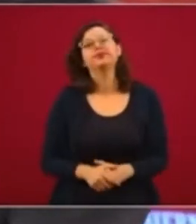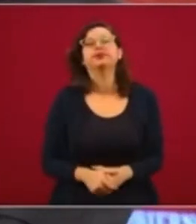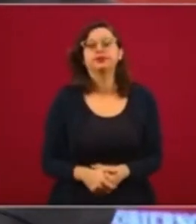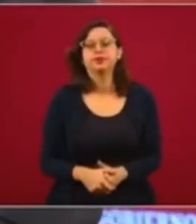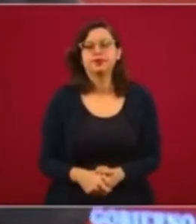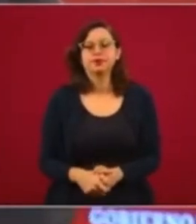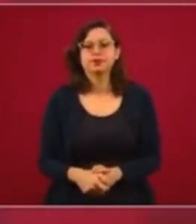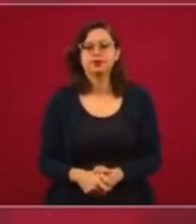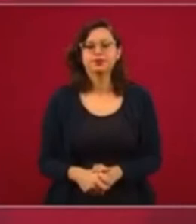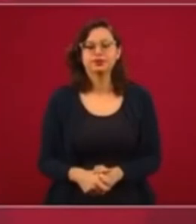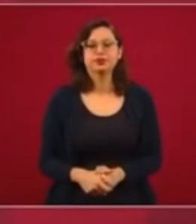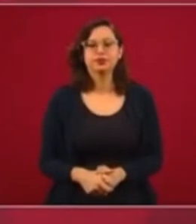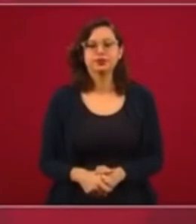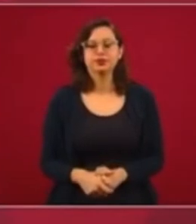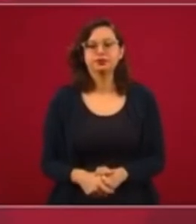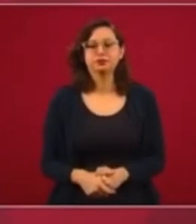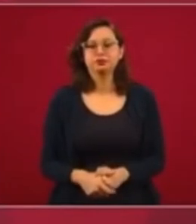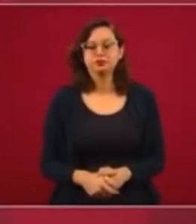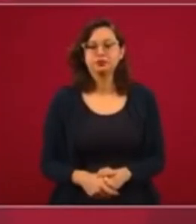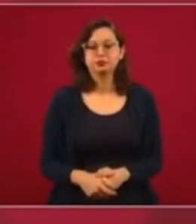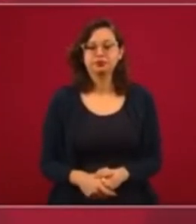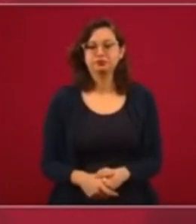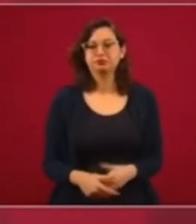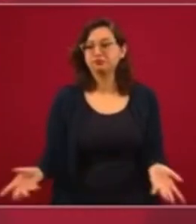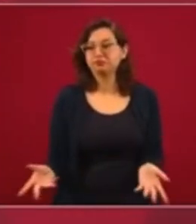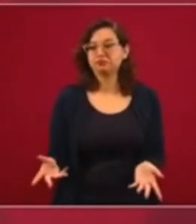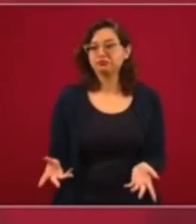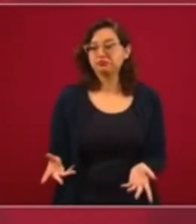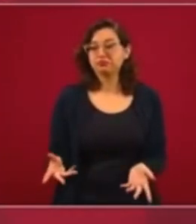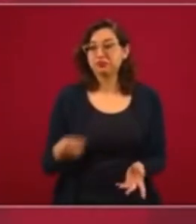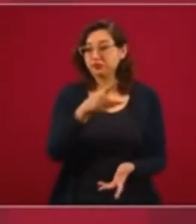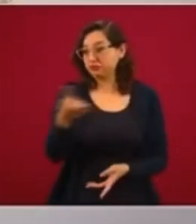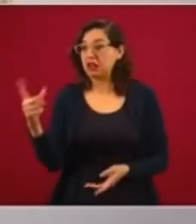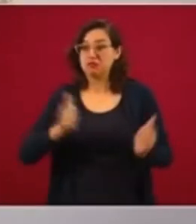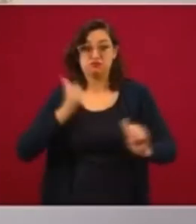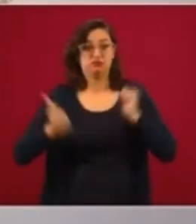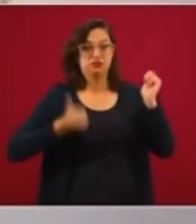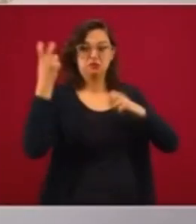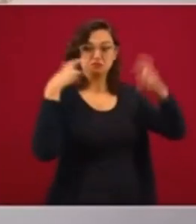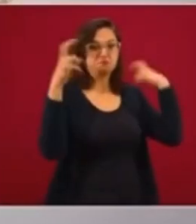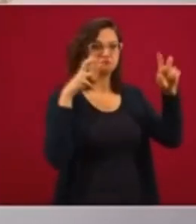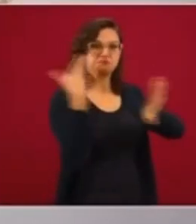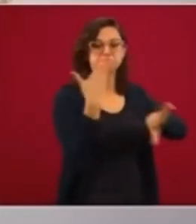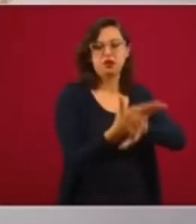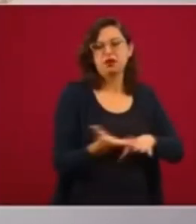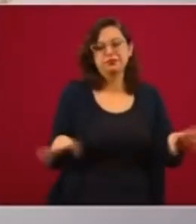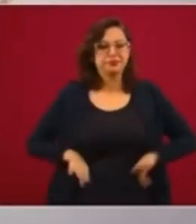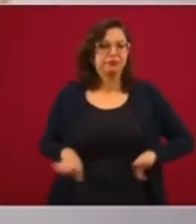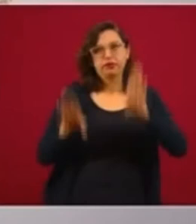Y el que vaya, pues ya sabemos que es conservador, opositor.